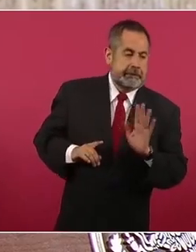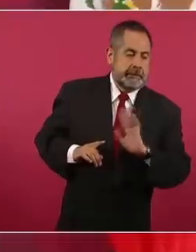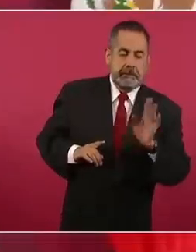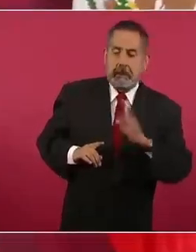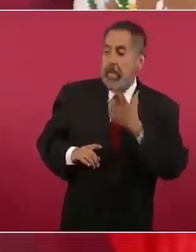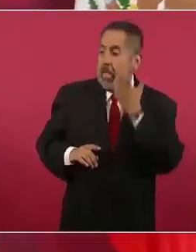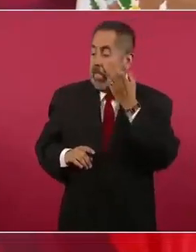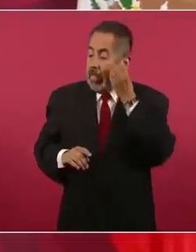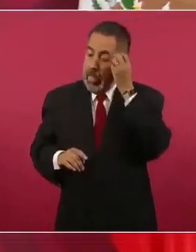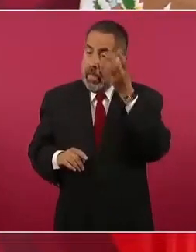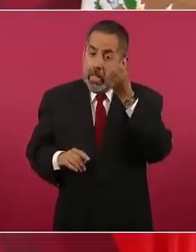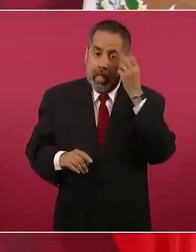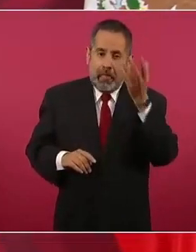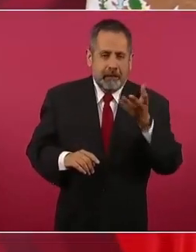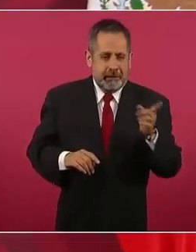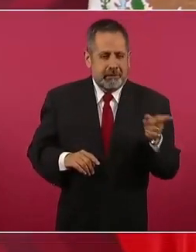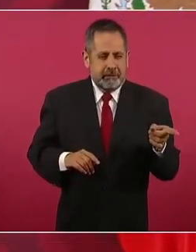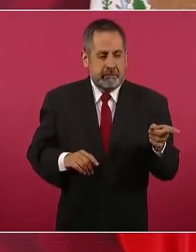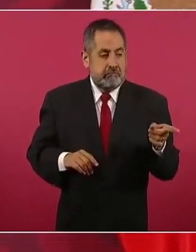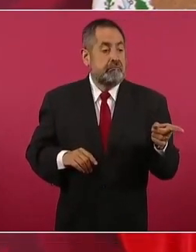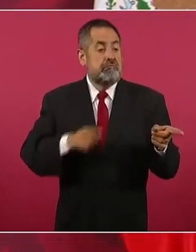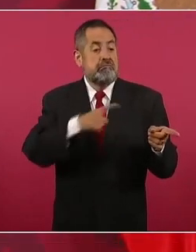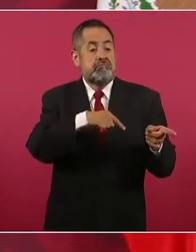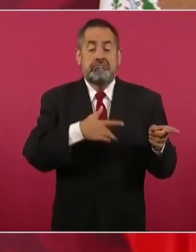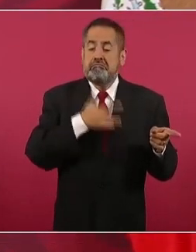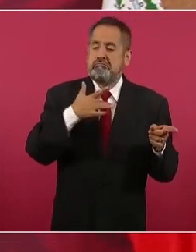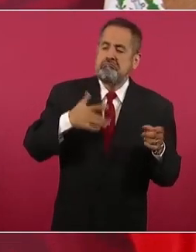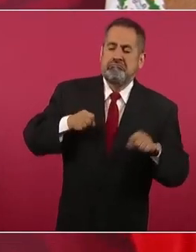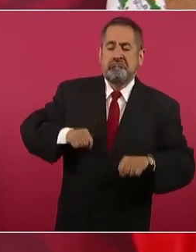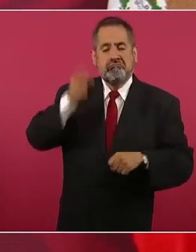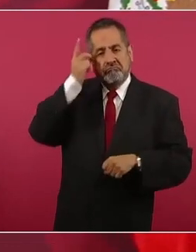Que se sentían los dueños De México